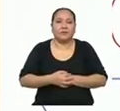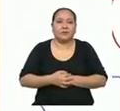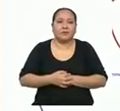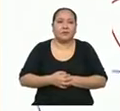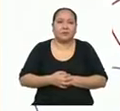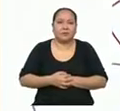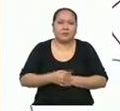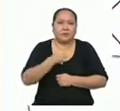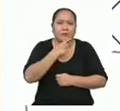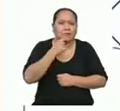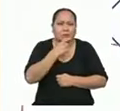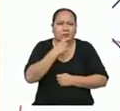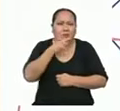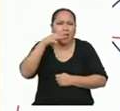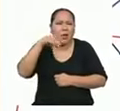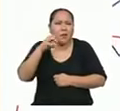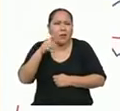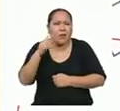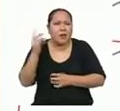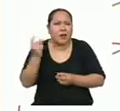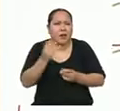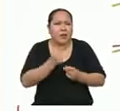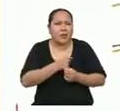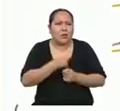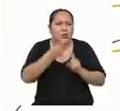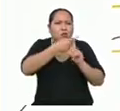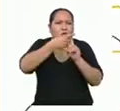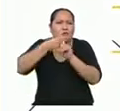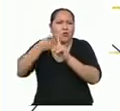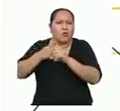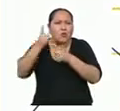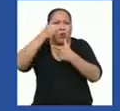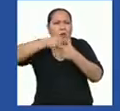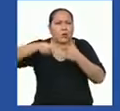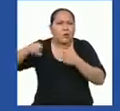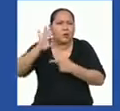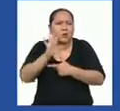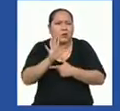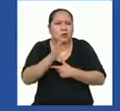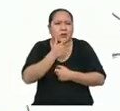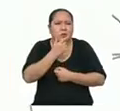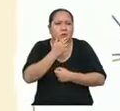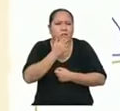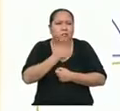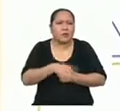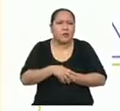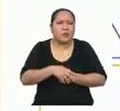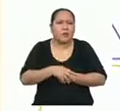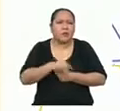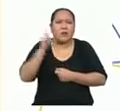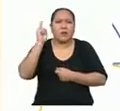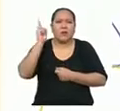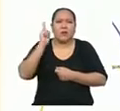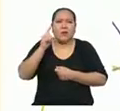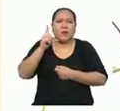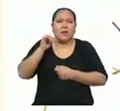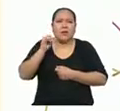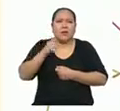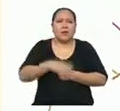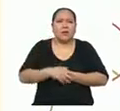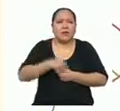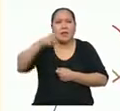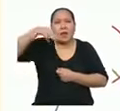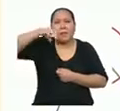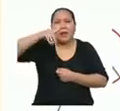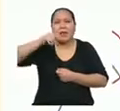sacar la media más rápido que la velocidad de un rayo. Si sumo los datos y divido entre 5. Profesora Liliana, la